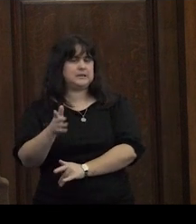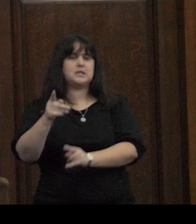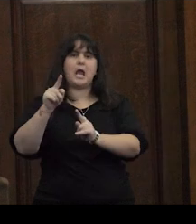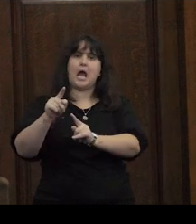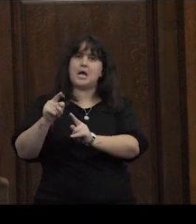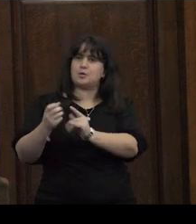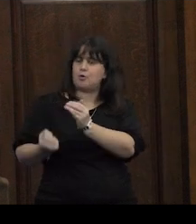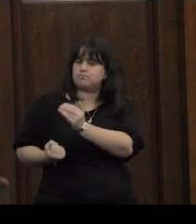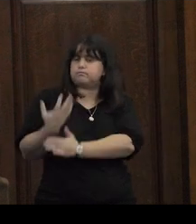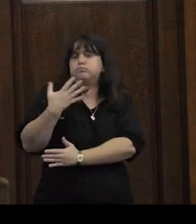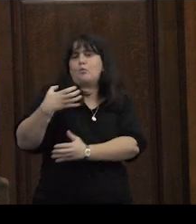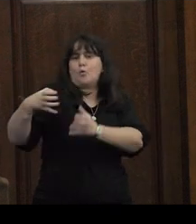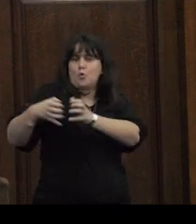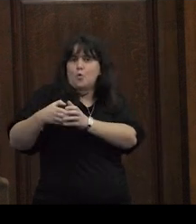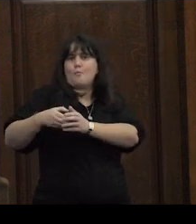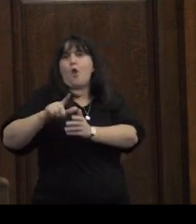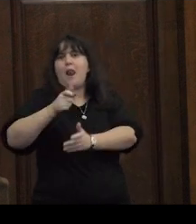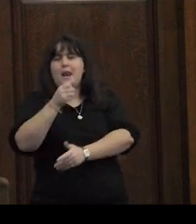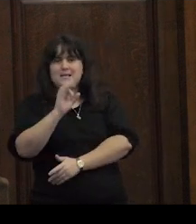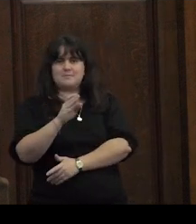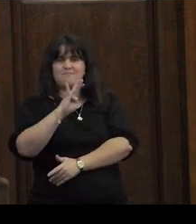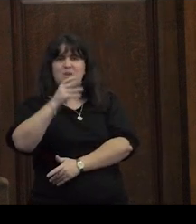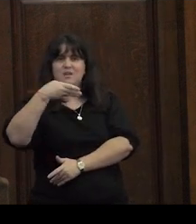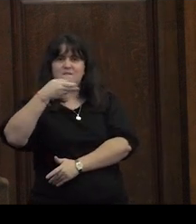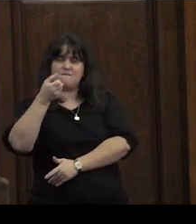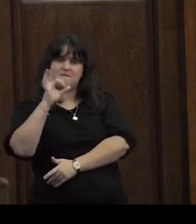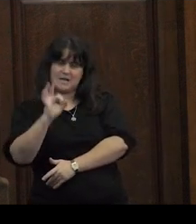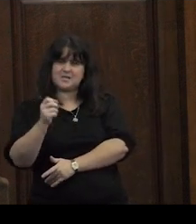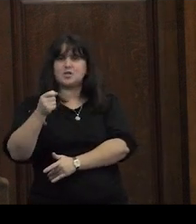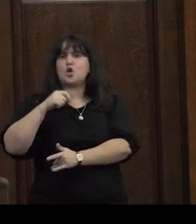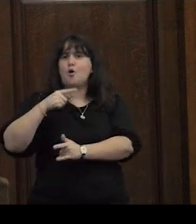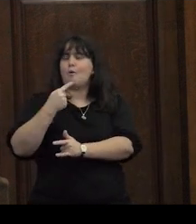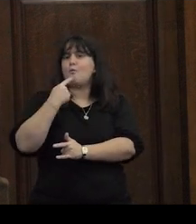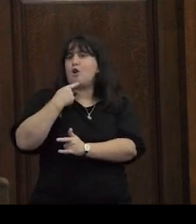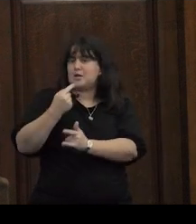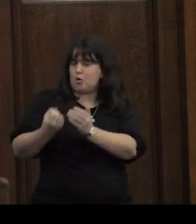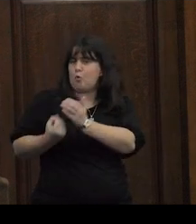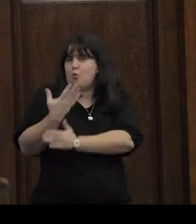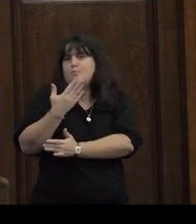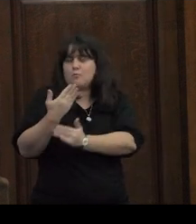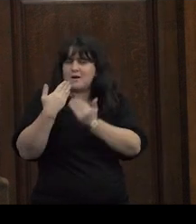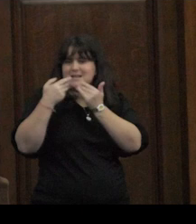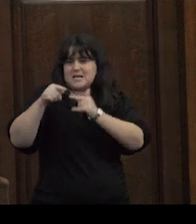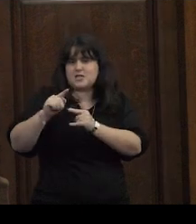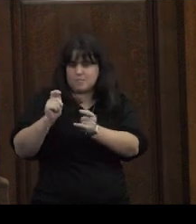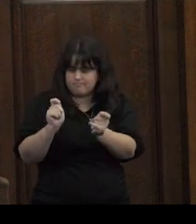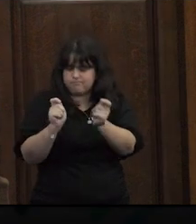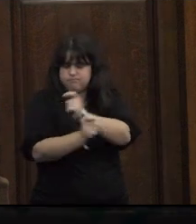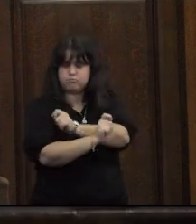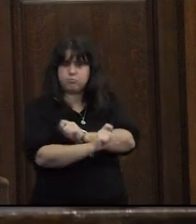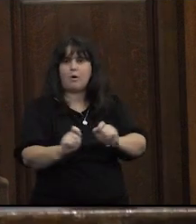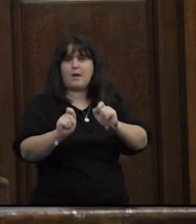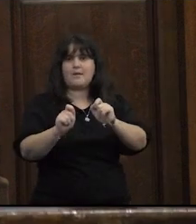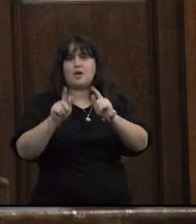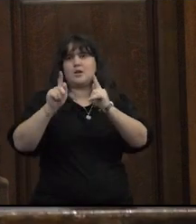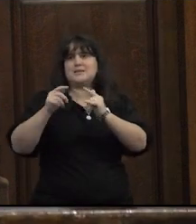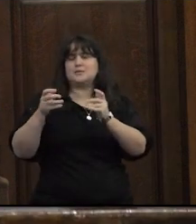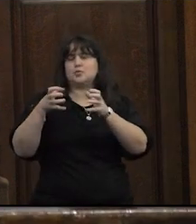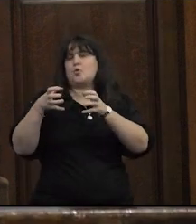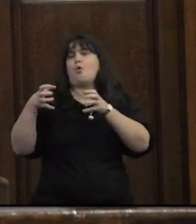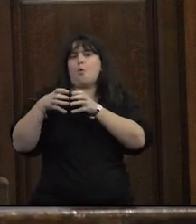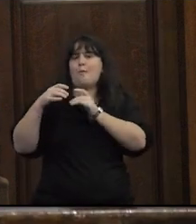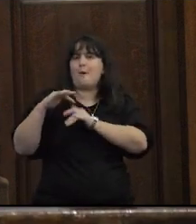de las pibas como sujeto político y este sujeto protagónico del cambio con esto que se decía la marea verde